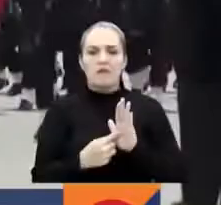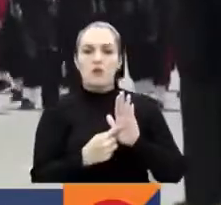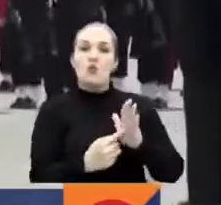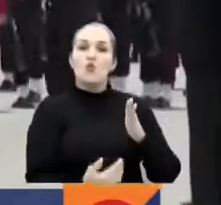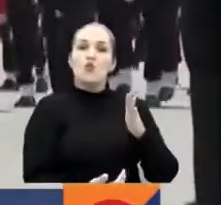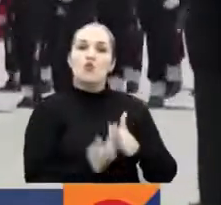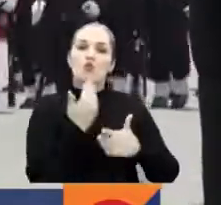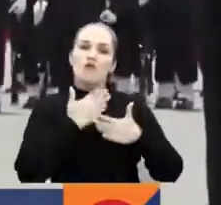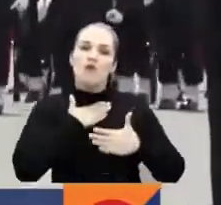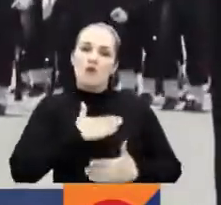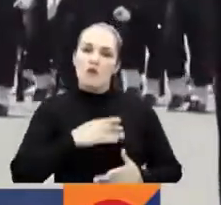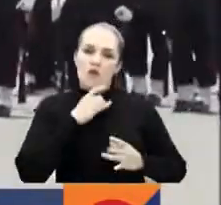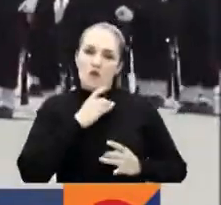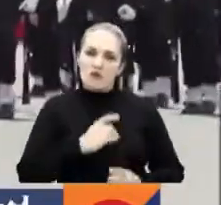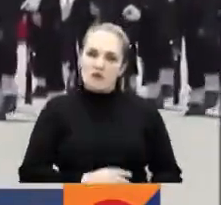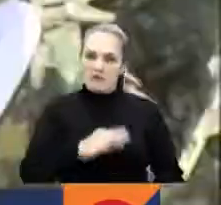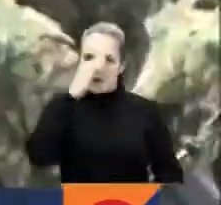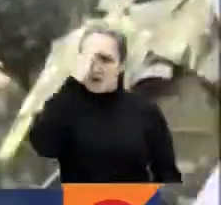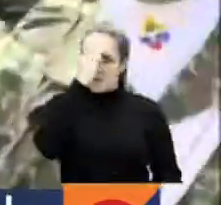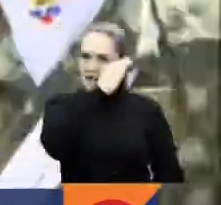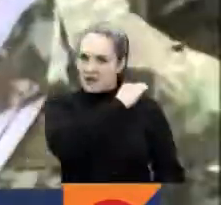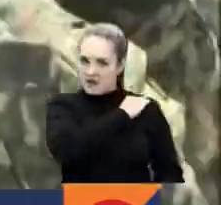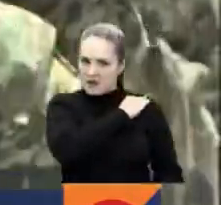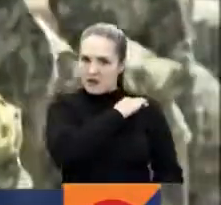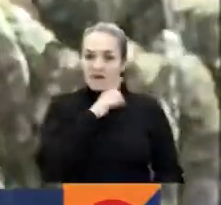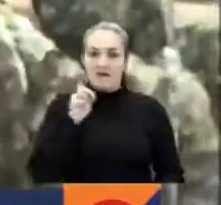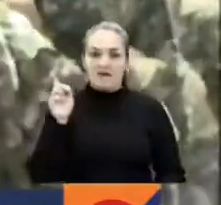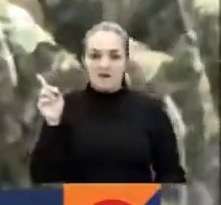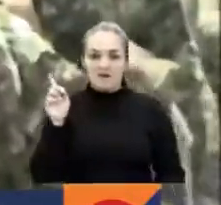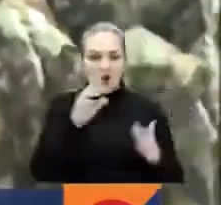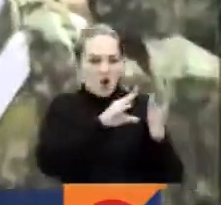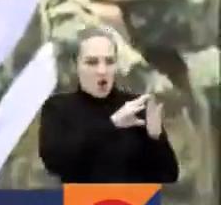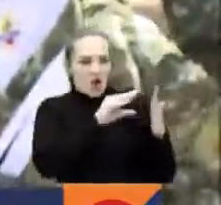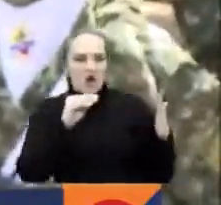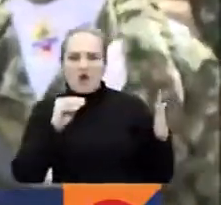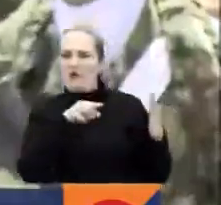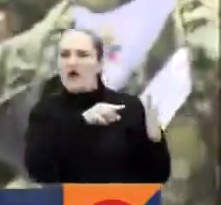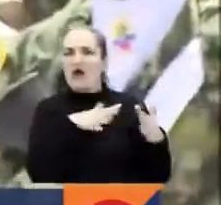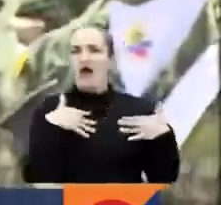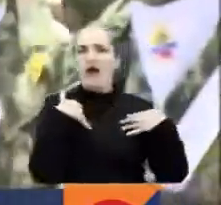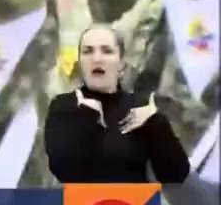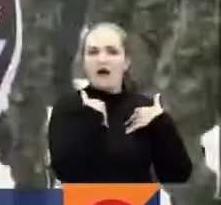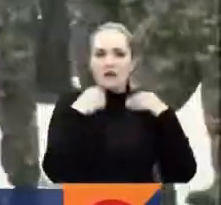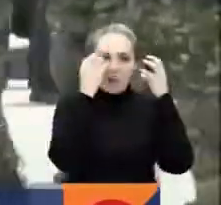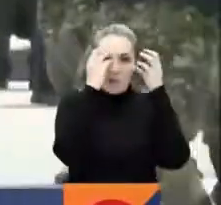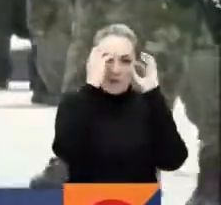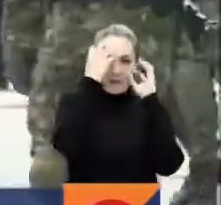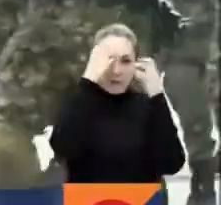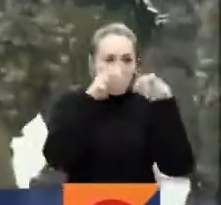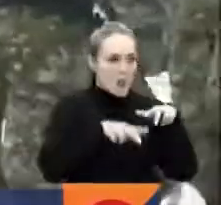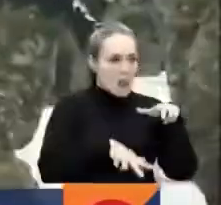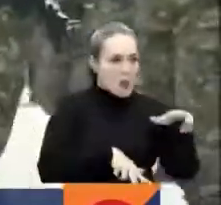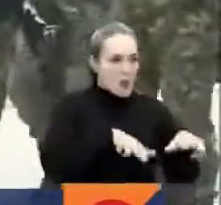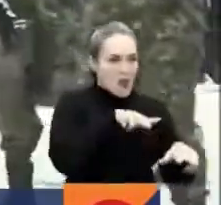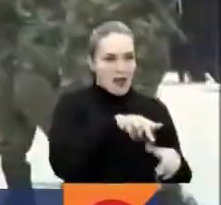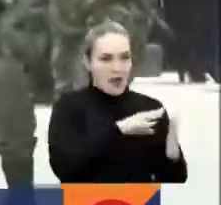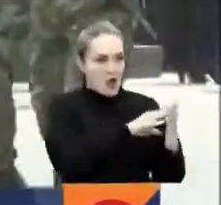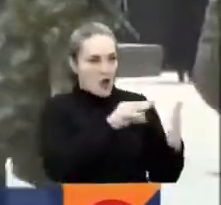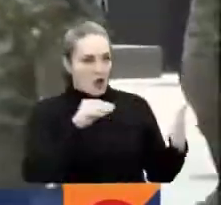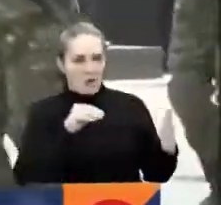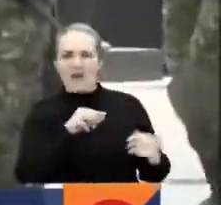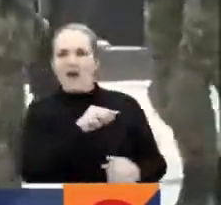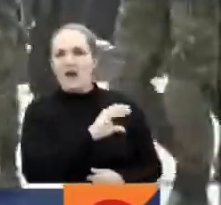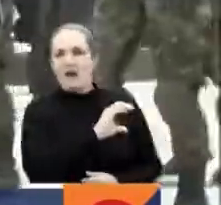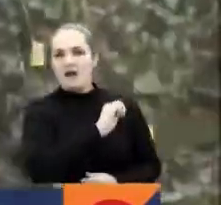uniforme del Ejército Nacional que está inspirado en el camaleón y también en las escamas de los anfibios que facilitan su camuflaje.